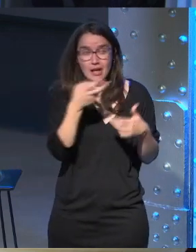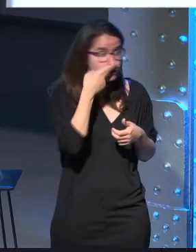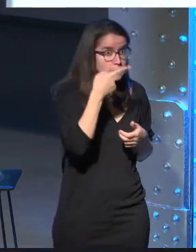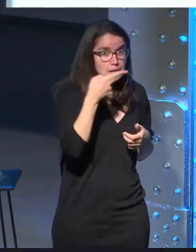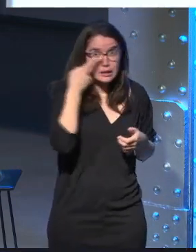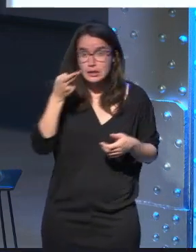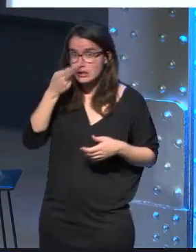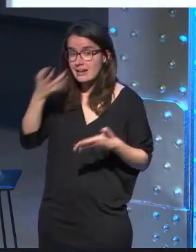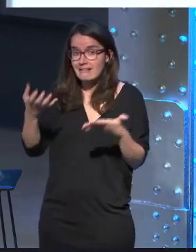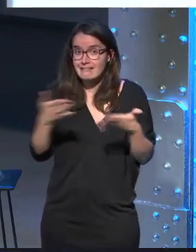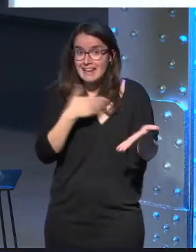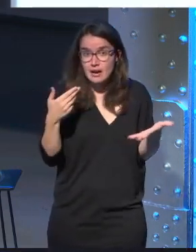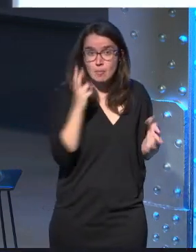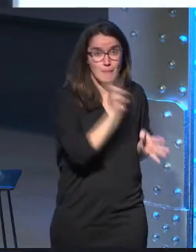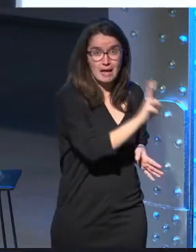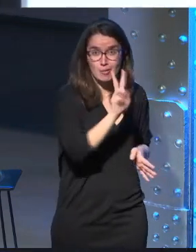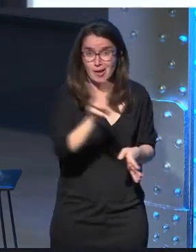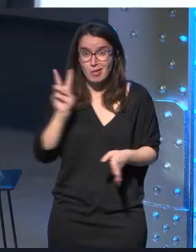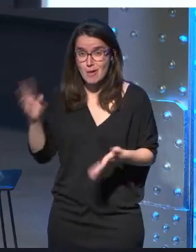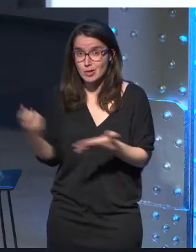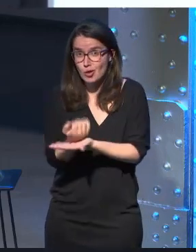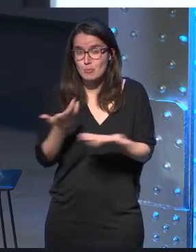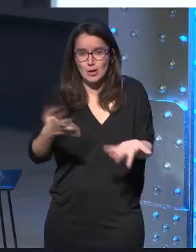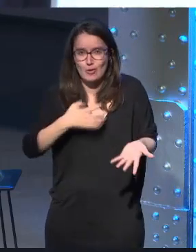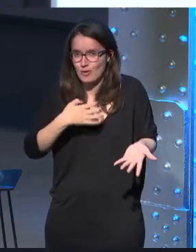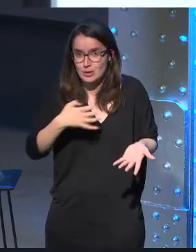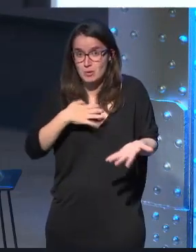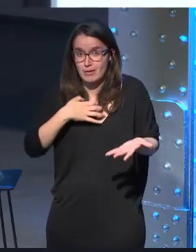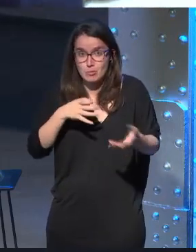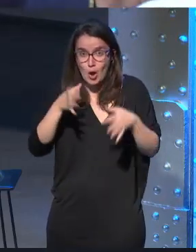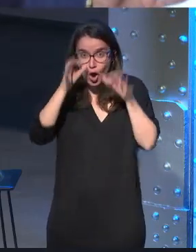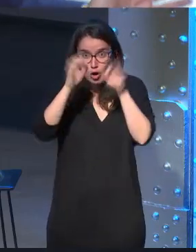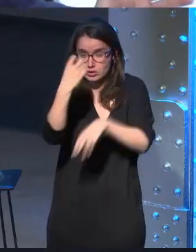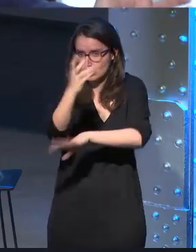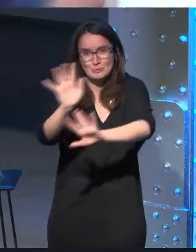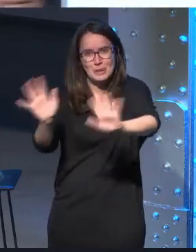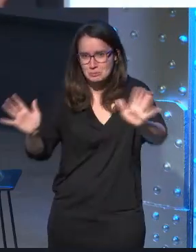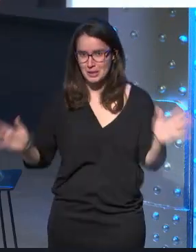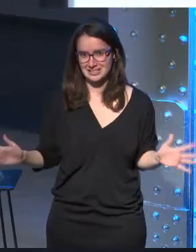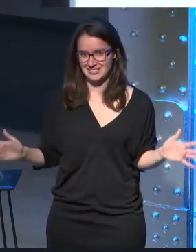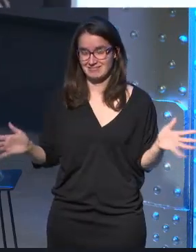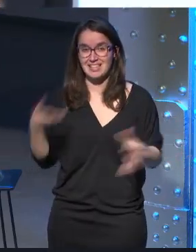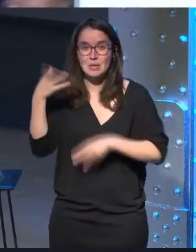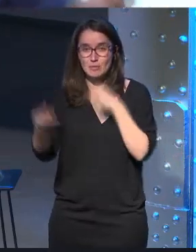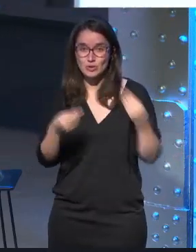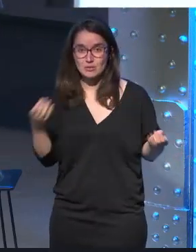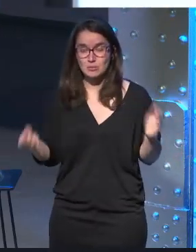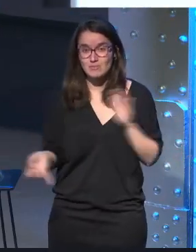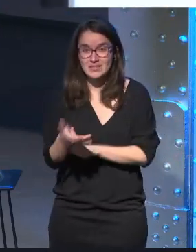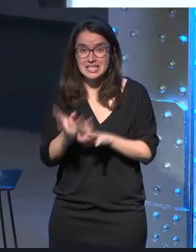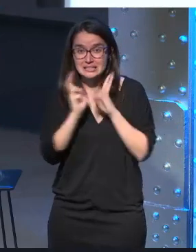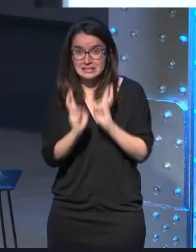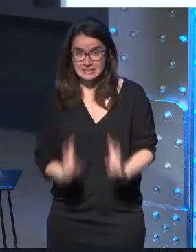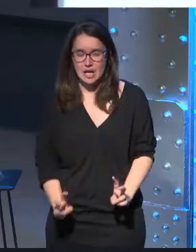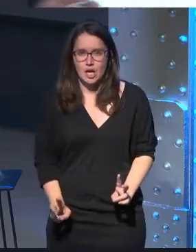va a querer estar en todos lados pero no podemos estar en todos lados porque no tenemos tantos ojos ¿y qué vamos a hacer? vamos a generarle estrés al